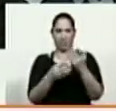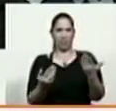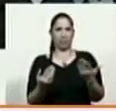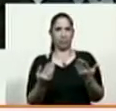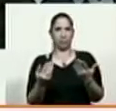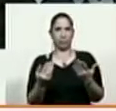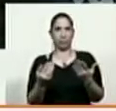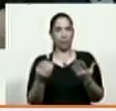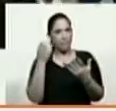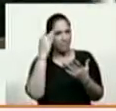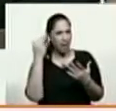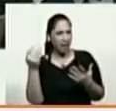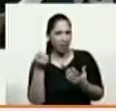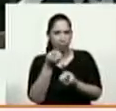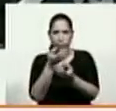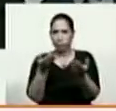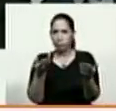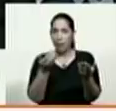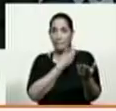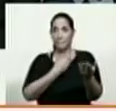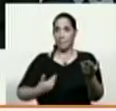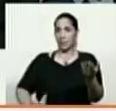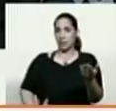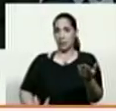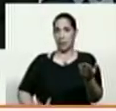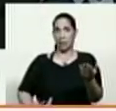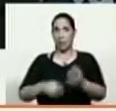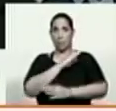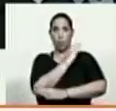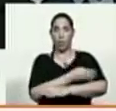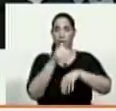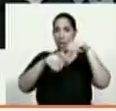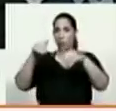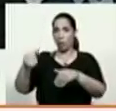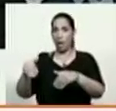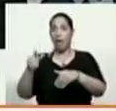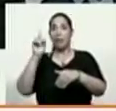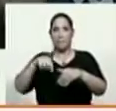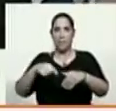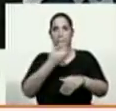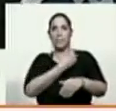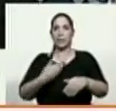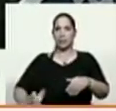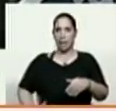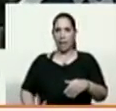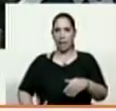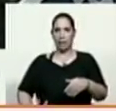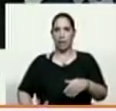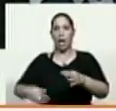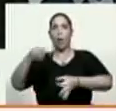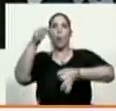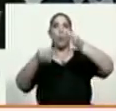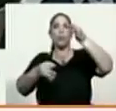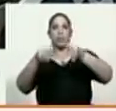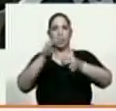ustedes por un momento que la Presidenta del Poder Electoral a la vez sea Presidenta del Poder Judicial